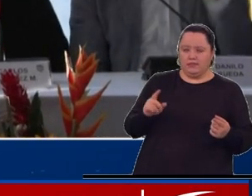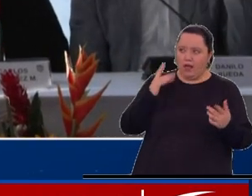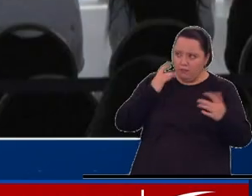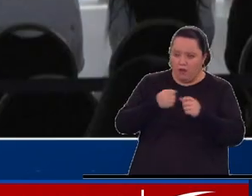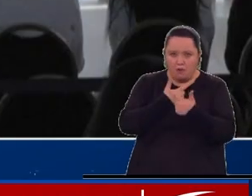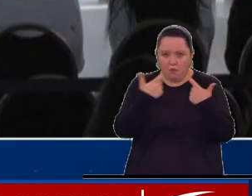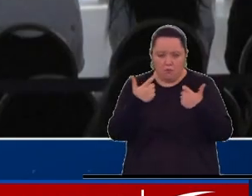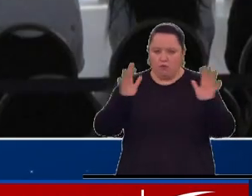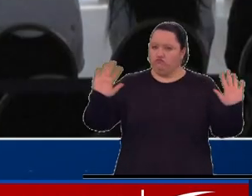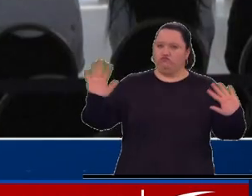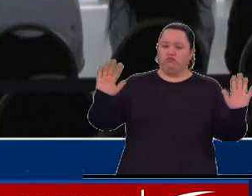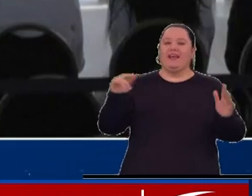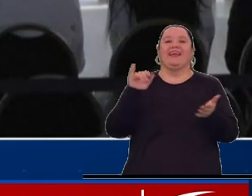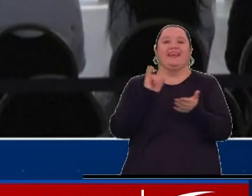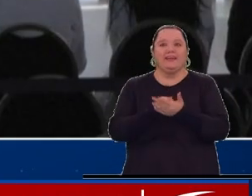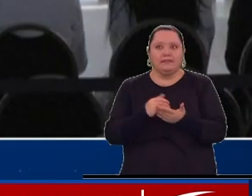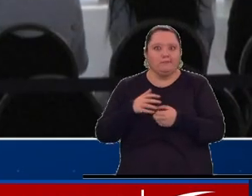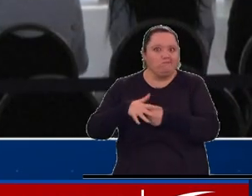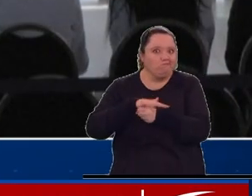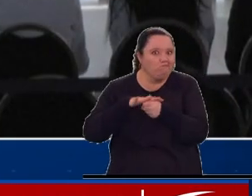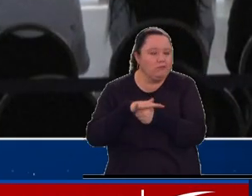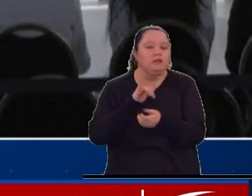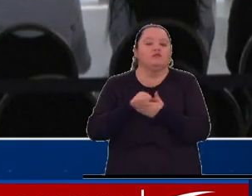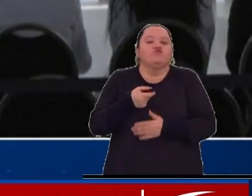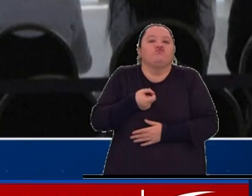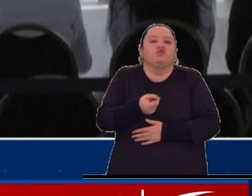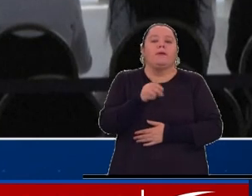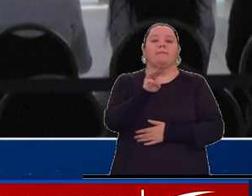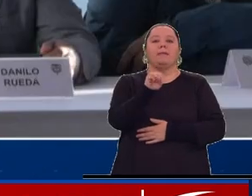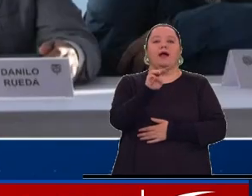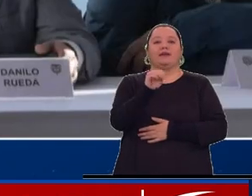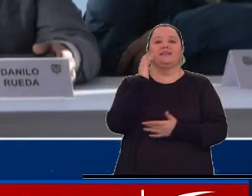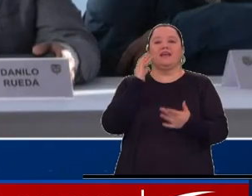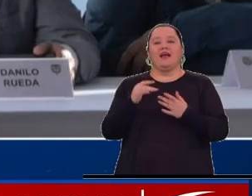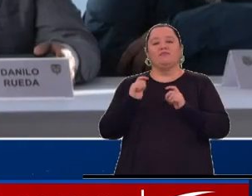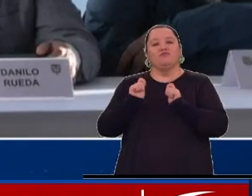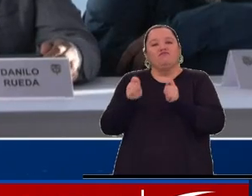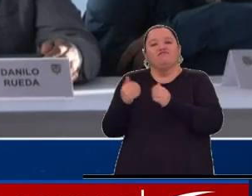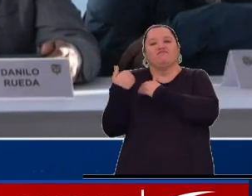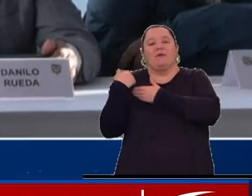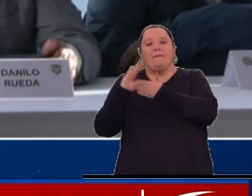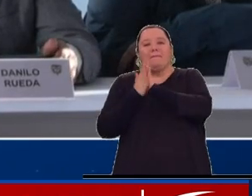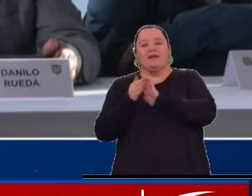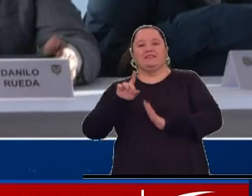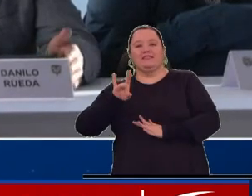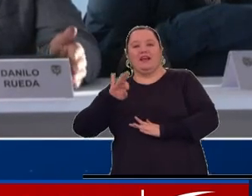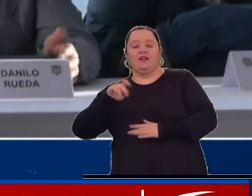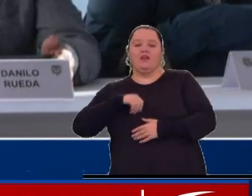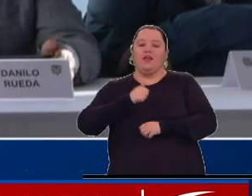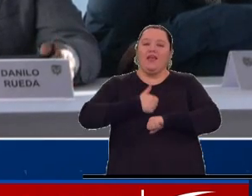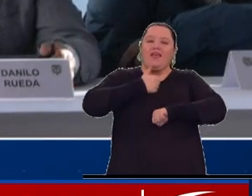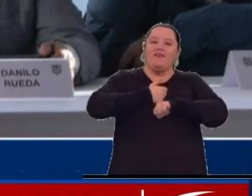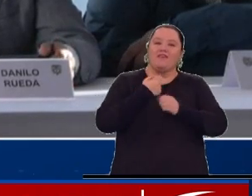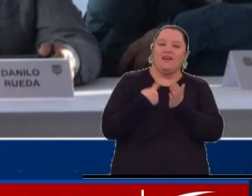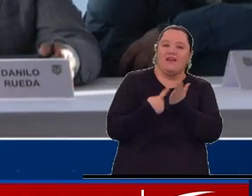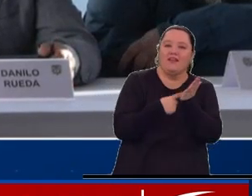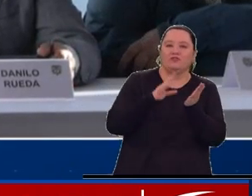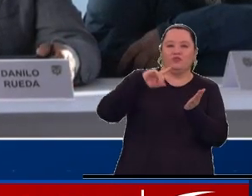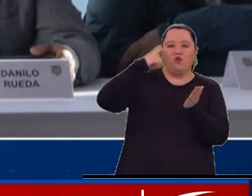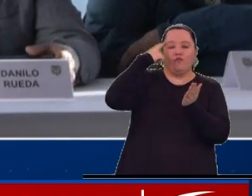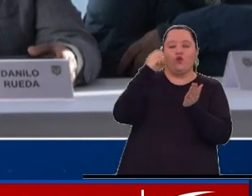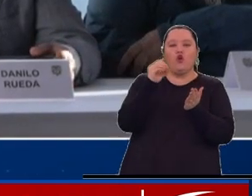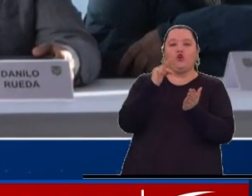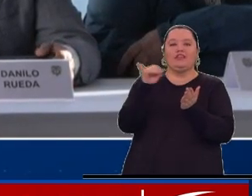ningún acuerdo. Así las cosas, el próximo martes, comisionado de paz Danilo Rueda y el jefe negociador del gobierno Oti